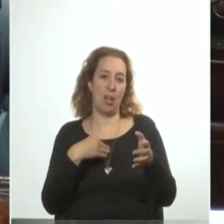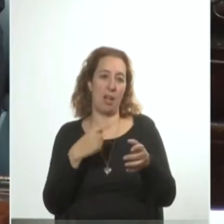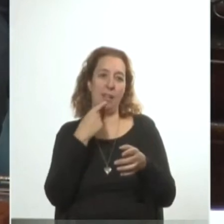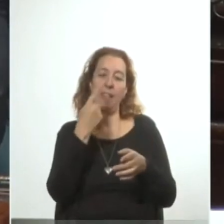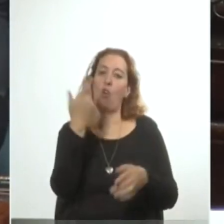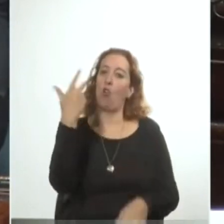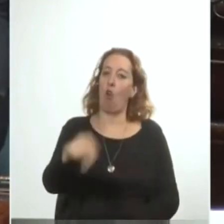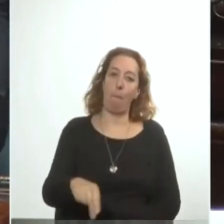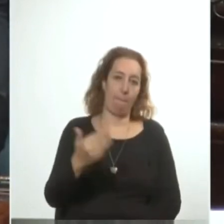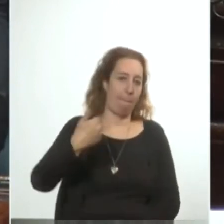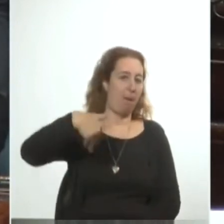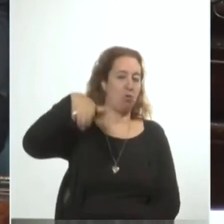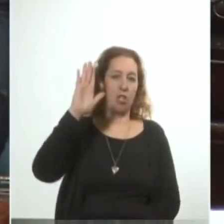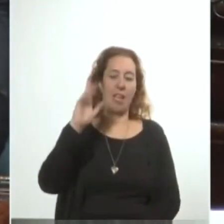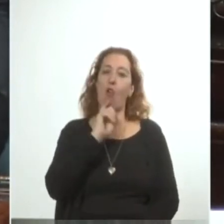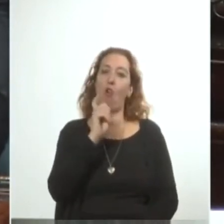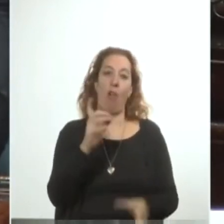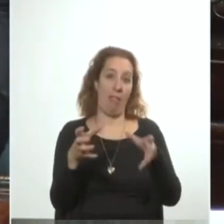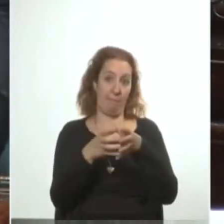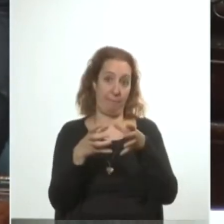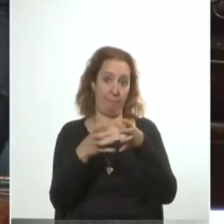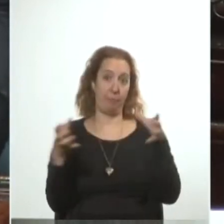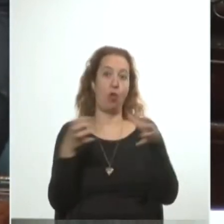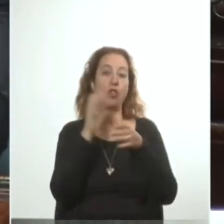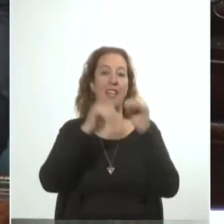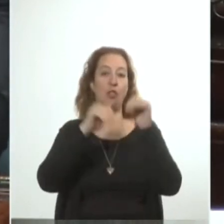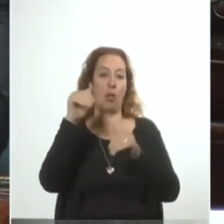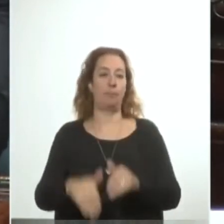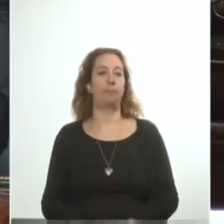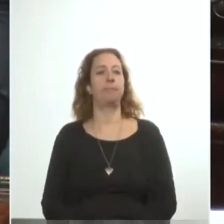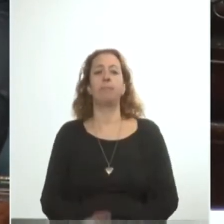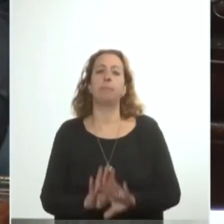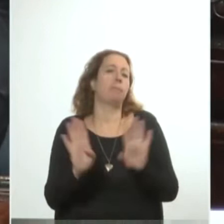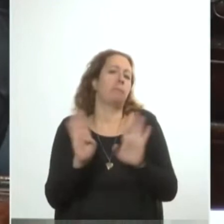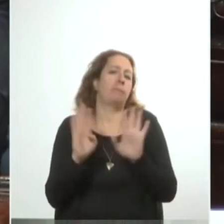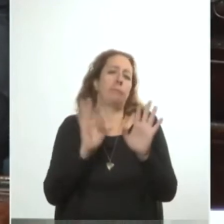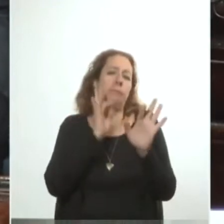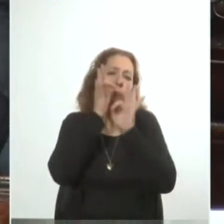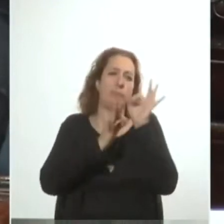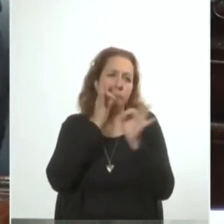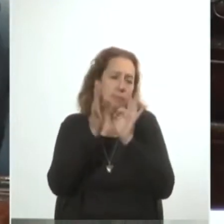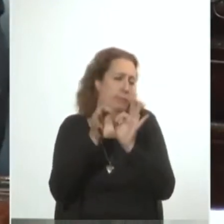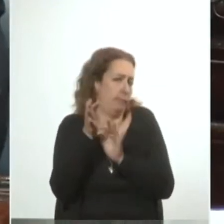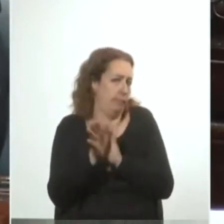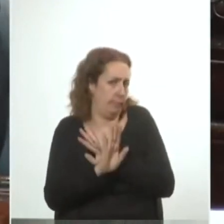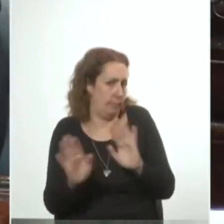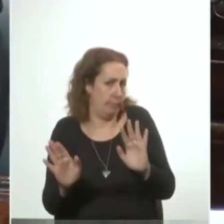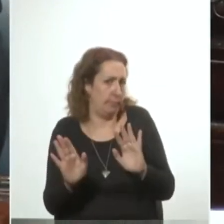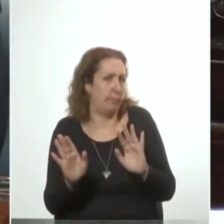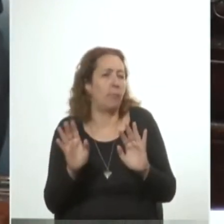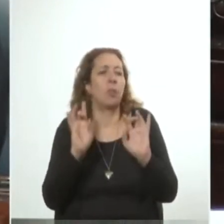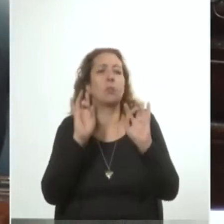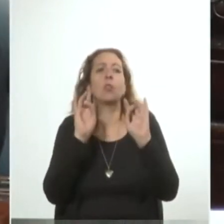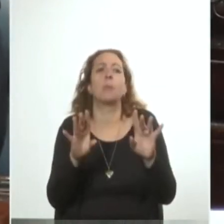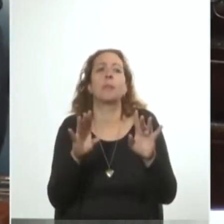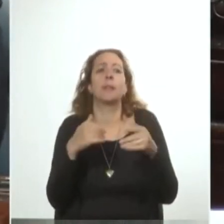por la mayoría colorada de la Corte Electoral. No merece detenernos en su figura, solo basta decir que encarnó